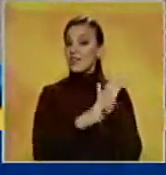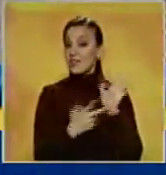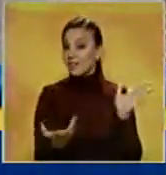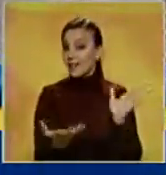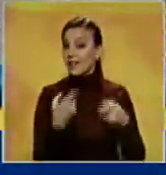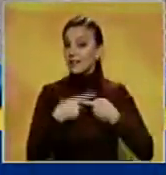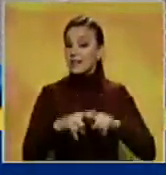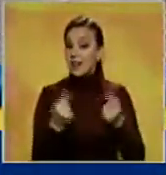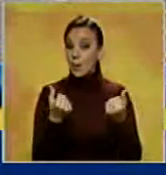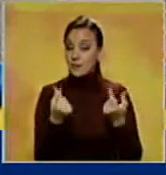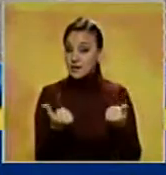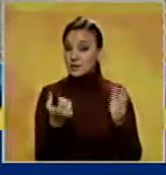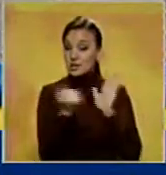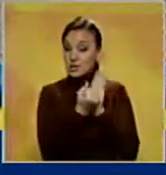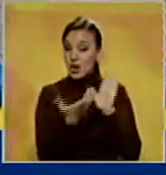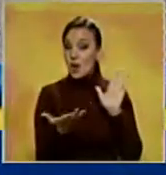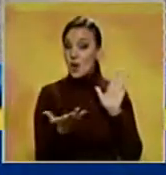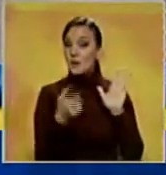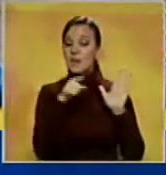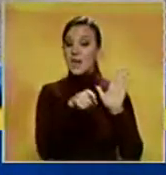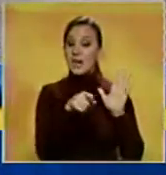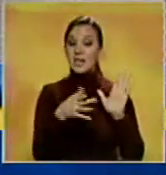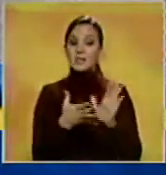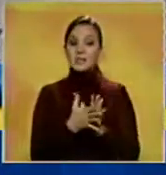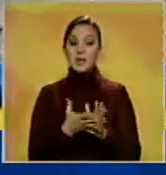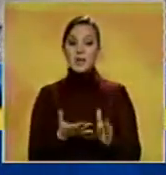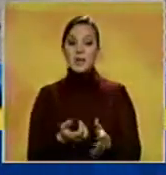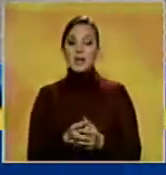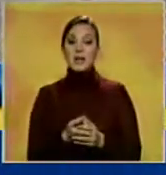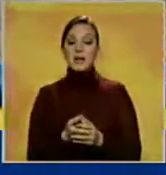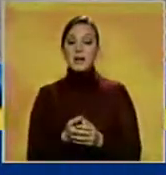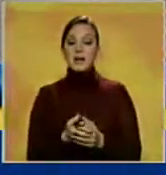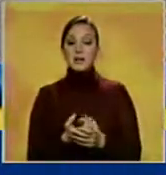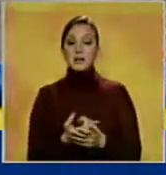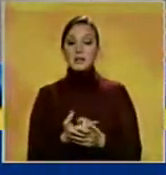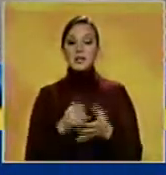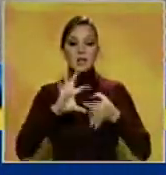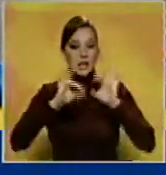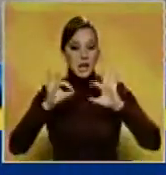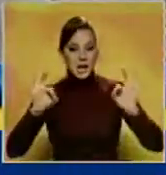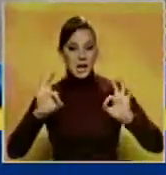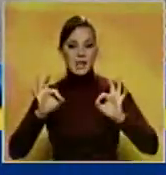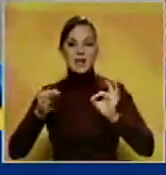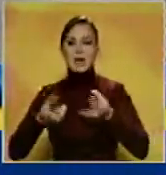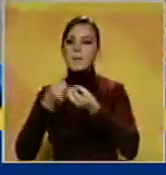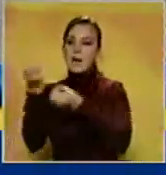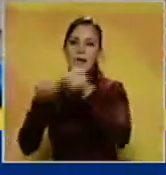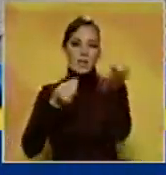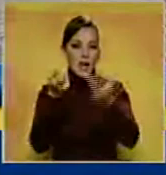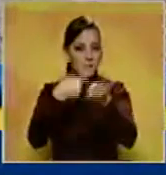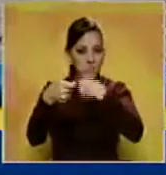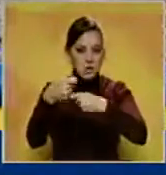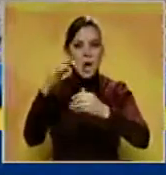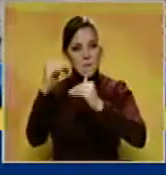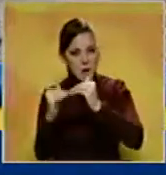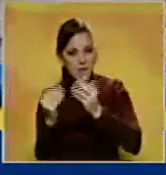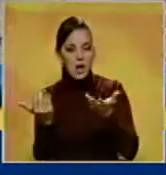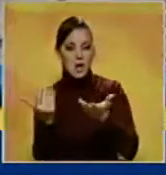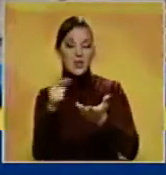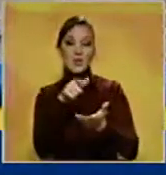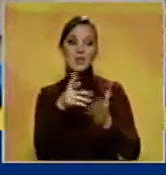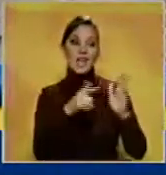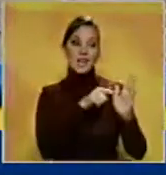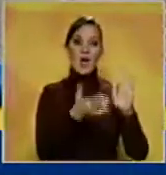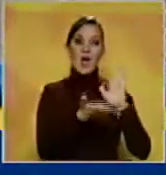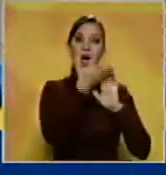costos que permita hacer un encadenamiento productivo, que vaya en función a la cadena de comercialización. Entonces ahí se está produciendo esa